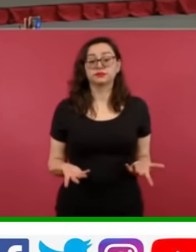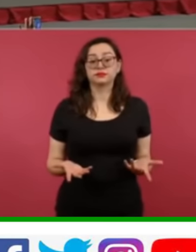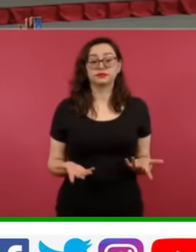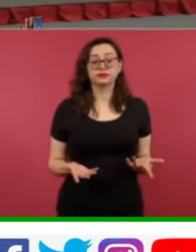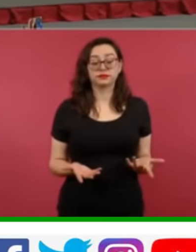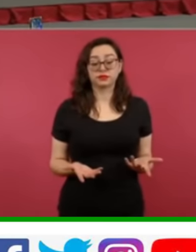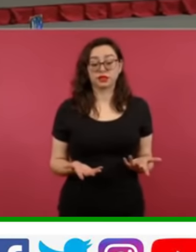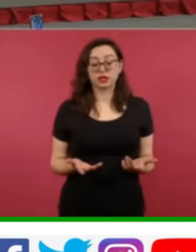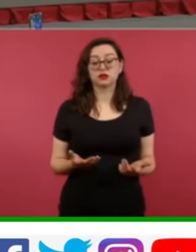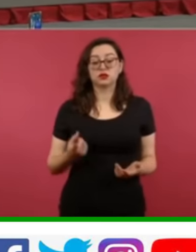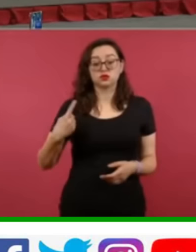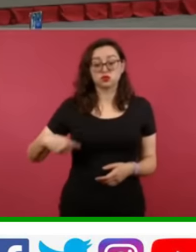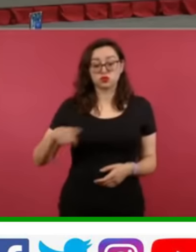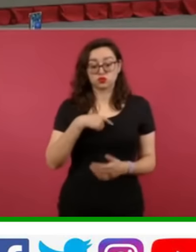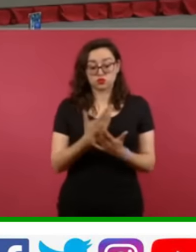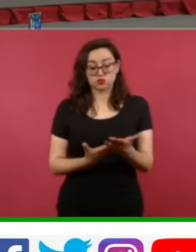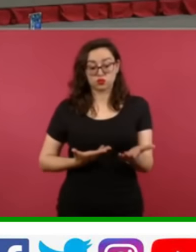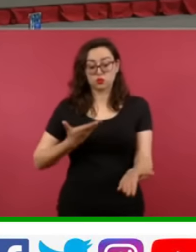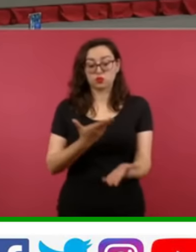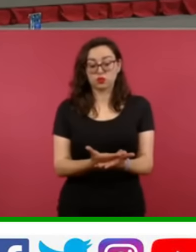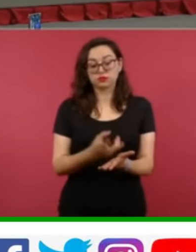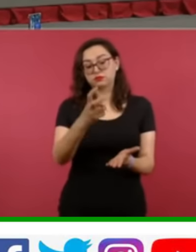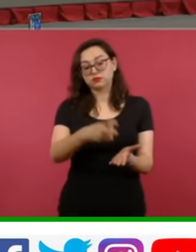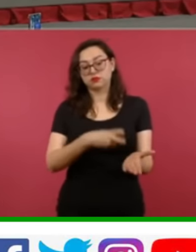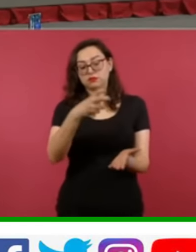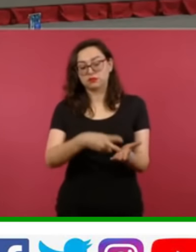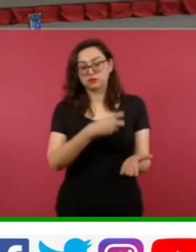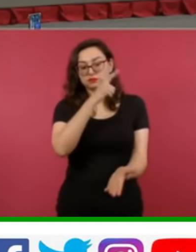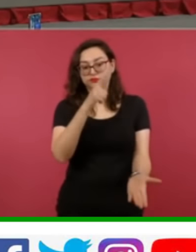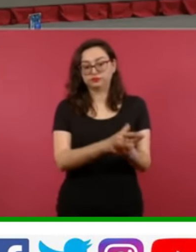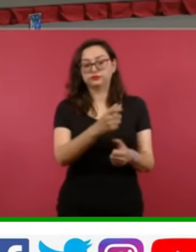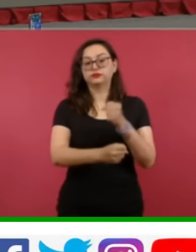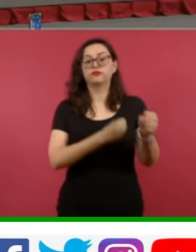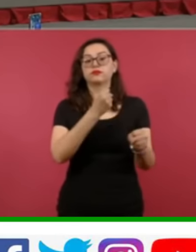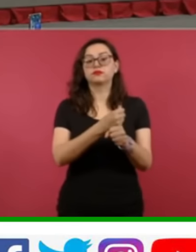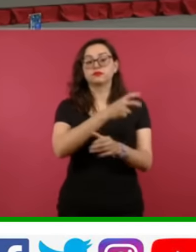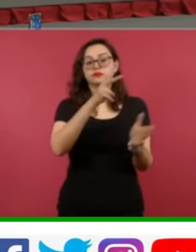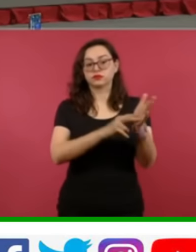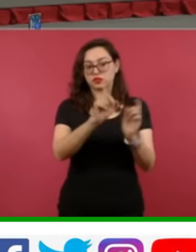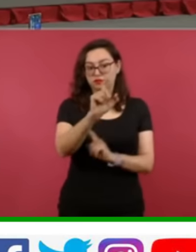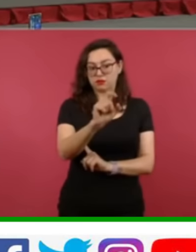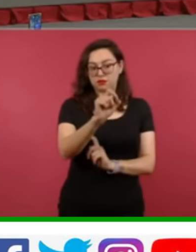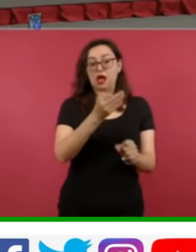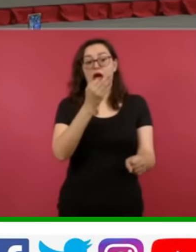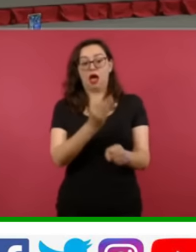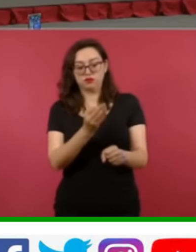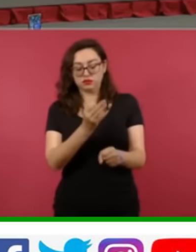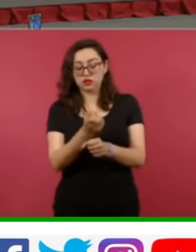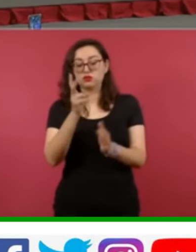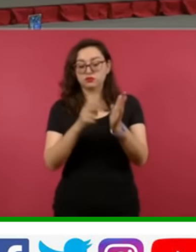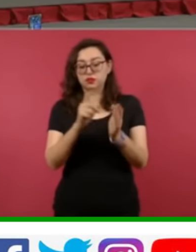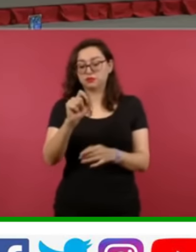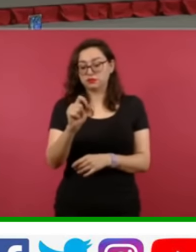como la que actualmente se está discutiendo en la Cámara de Diputados para el sistema de pensiones, hay que primero entender